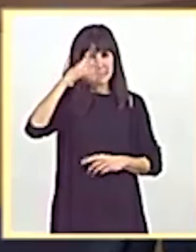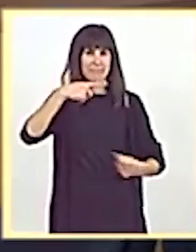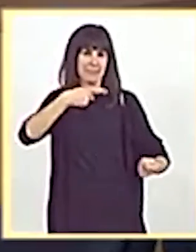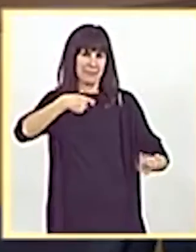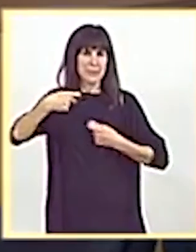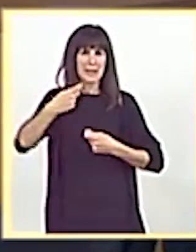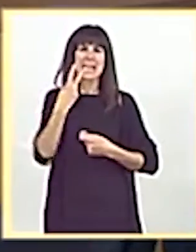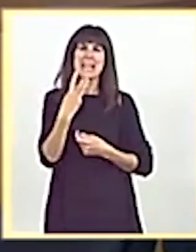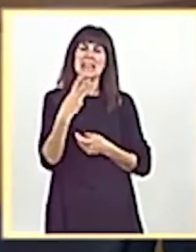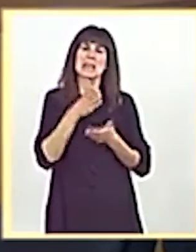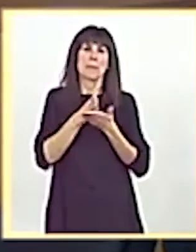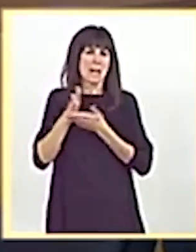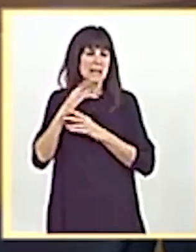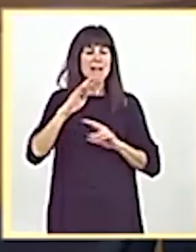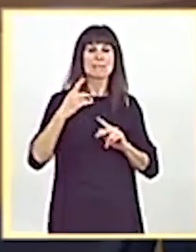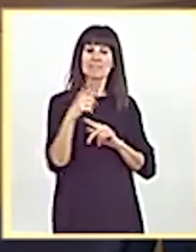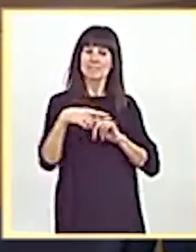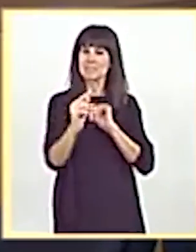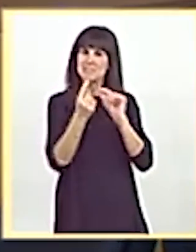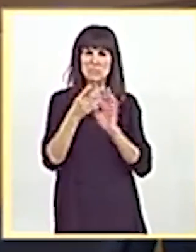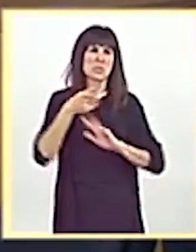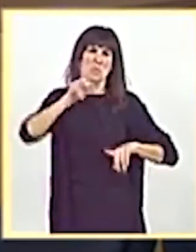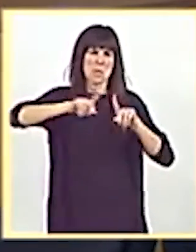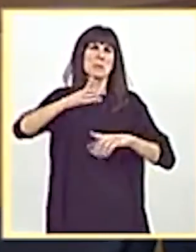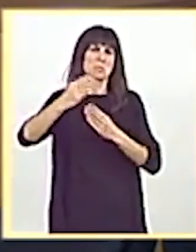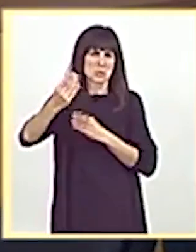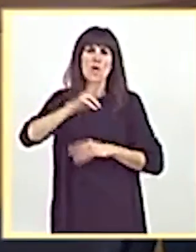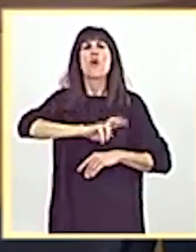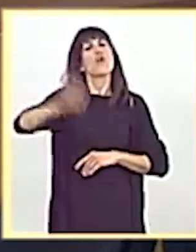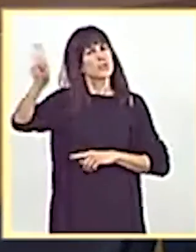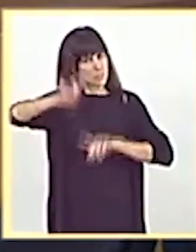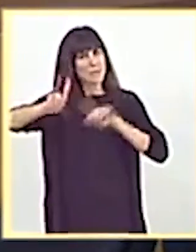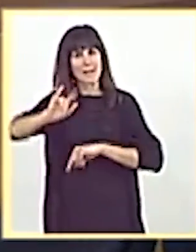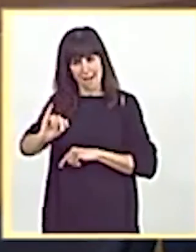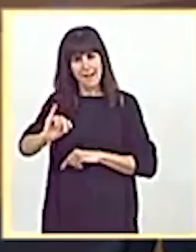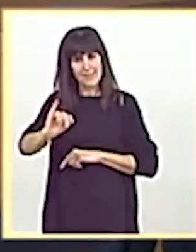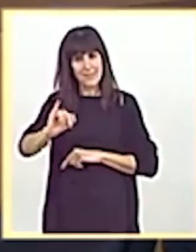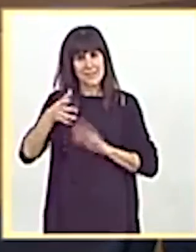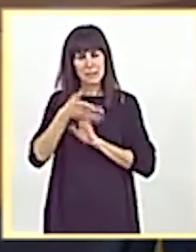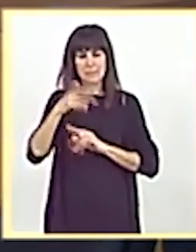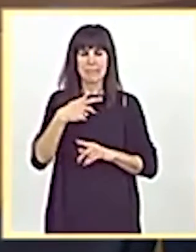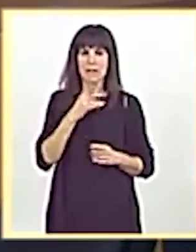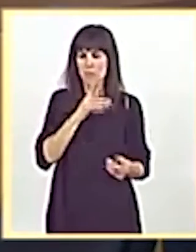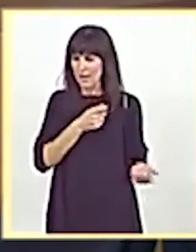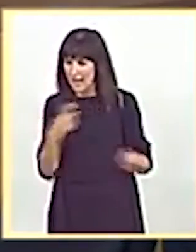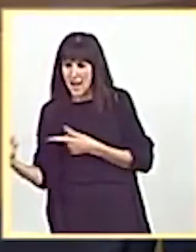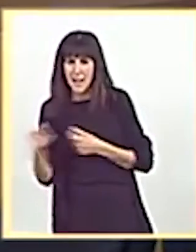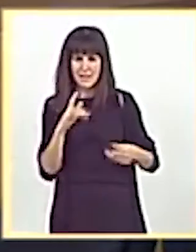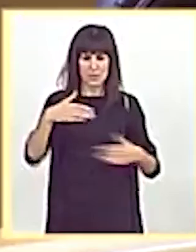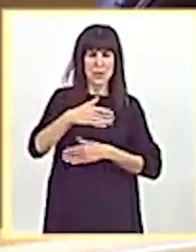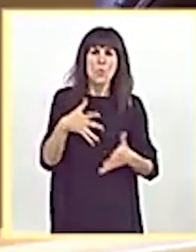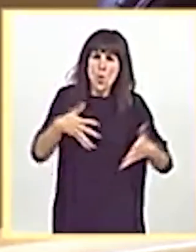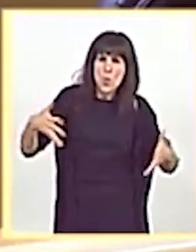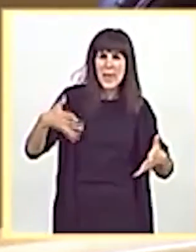tripartita, que hay muchos problemas más allá de este. Hay otros que tienen que tener la carga, descarga, el volumen, la dimensión, el